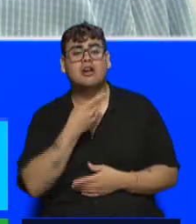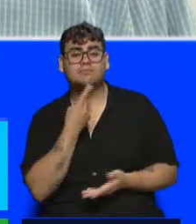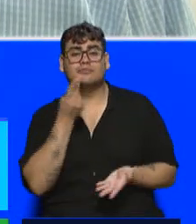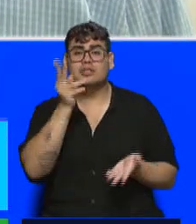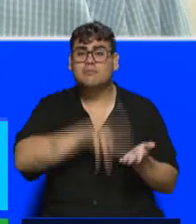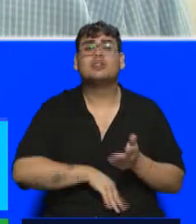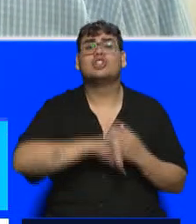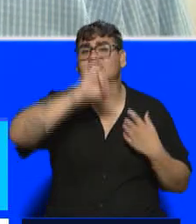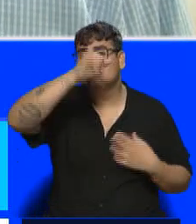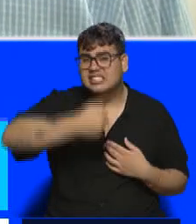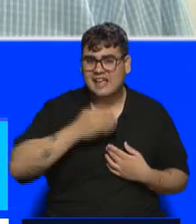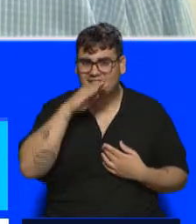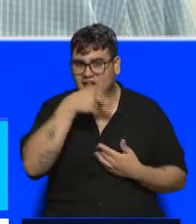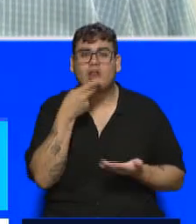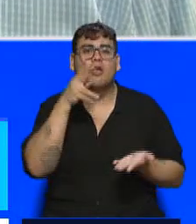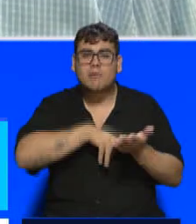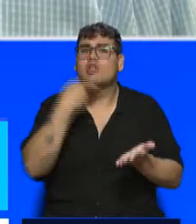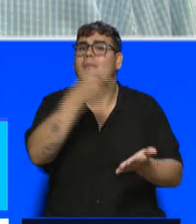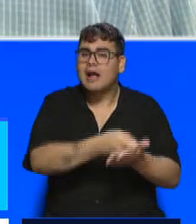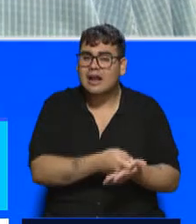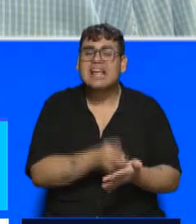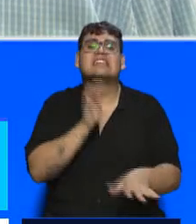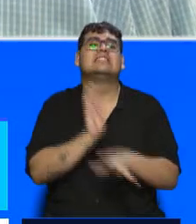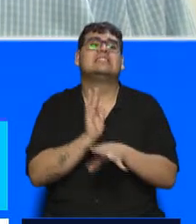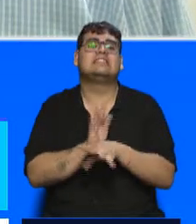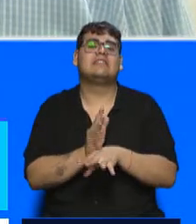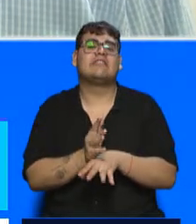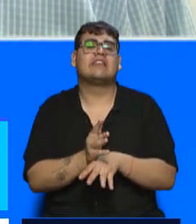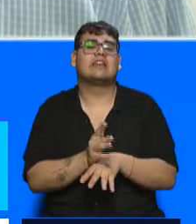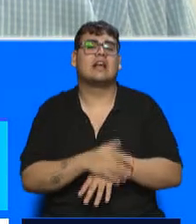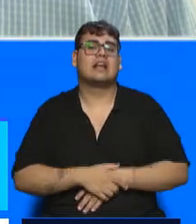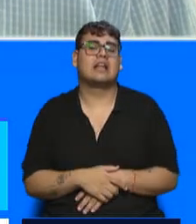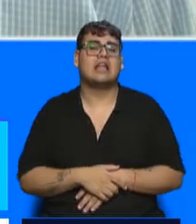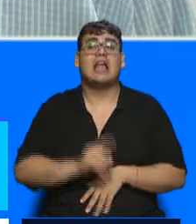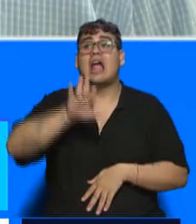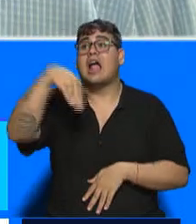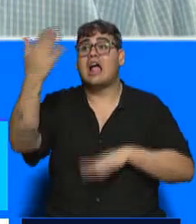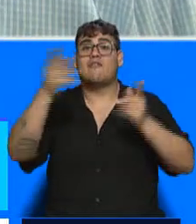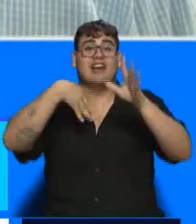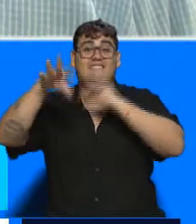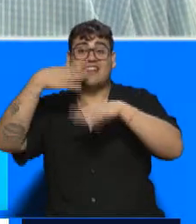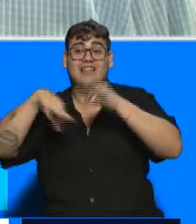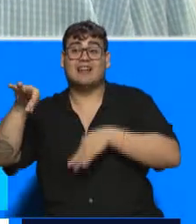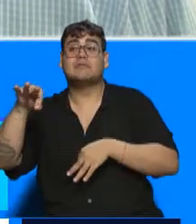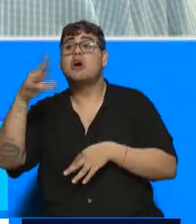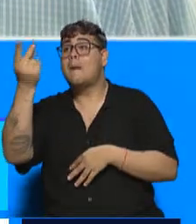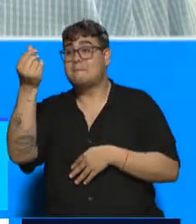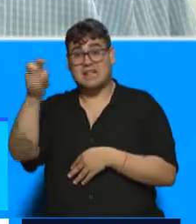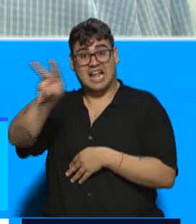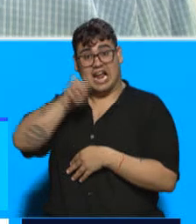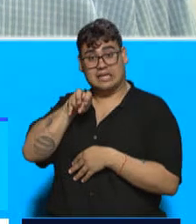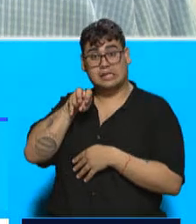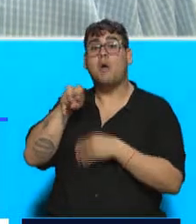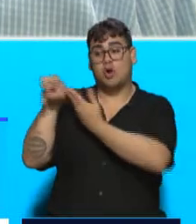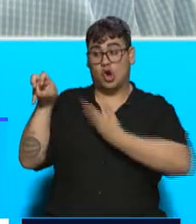Se representa una disminución en el tipo de cambio al cual se liquidan las exportaciones. Entonces, nosotros tenemos hoy